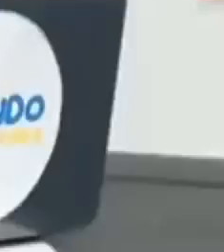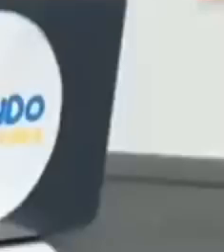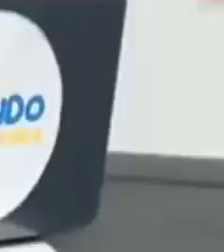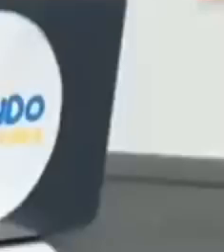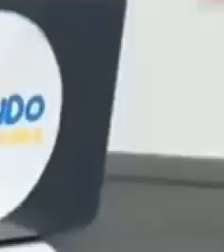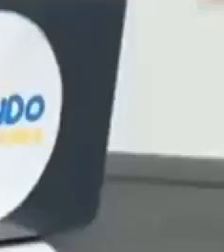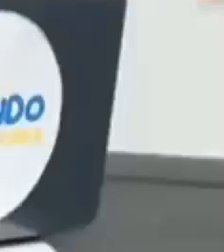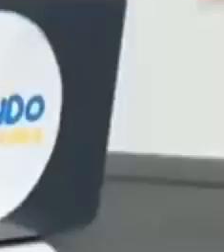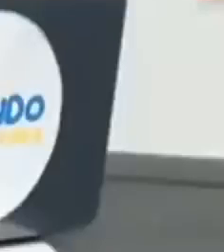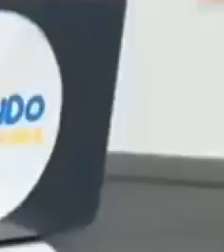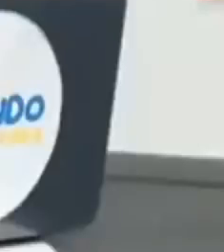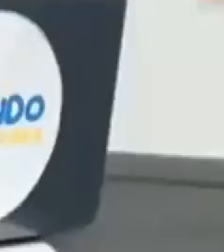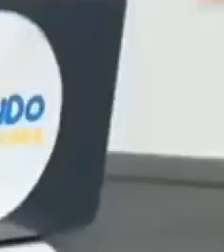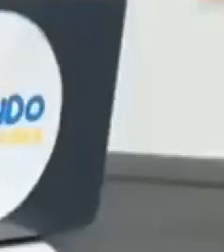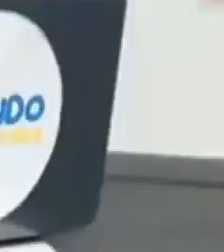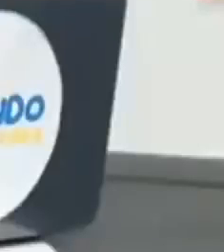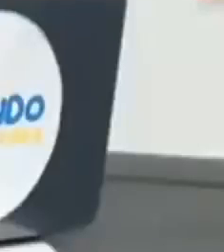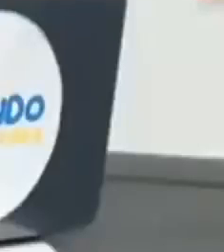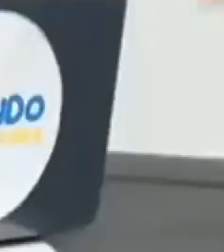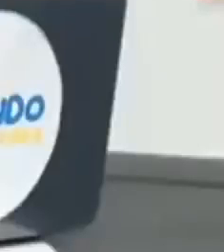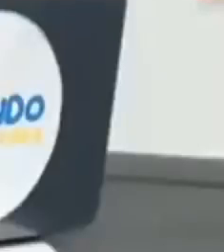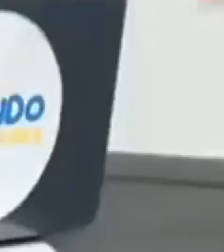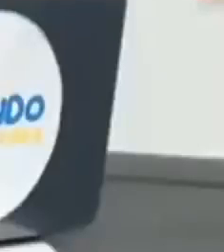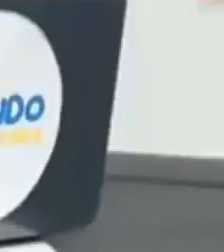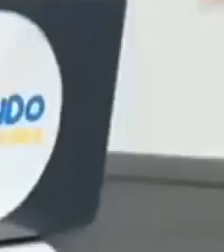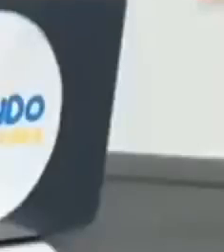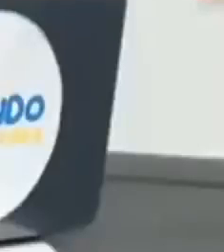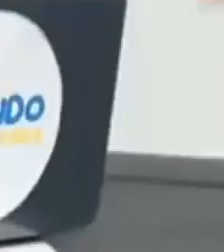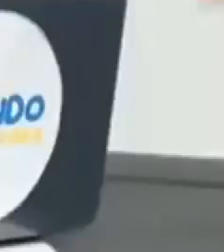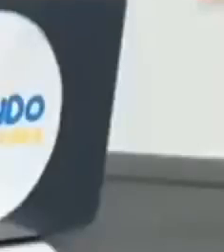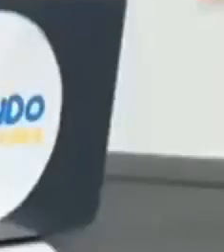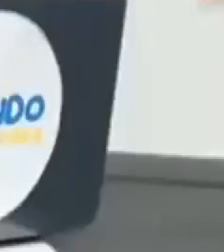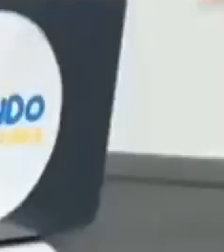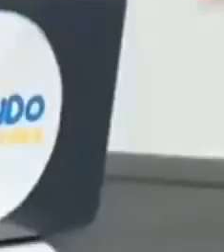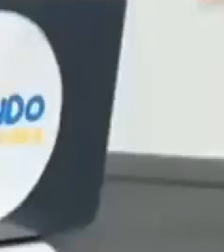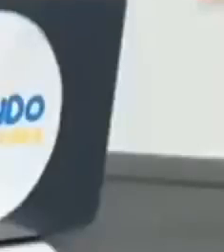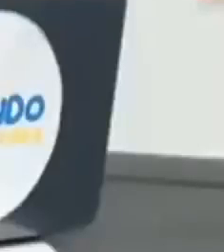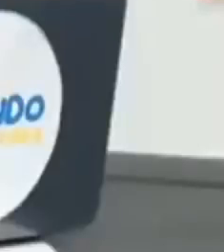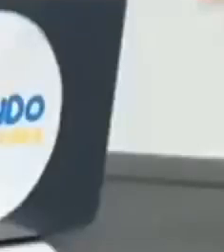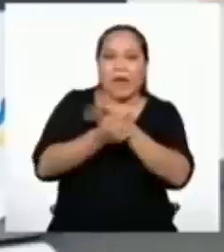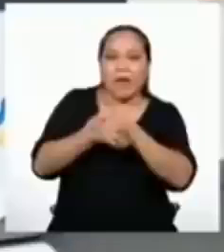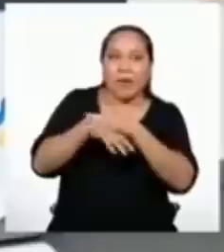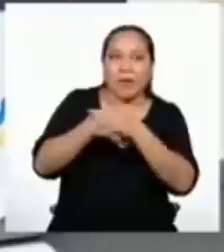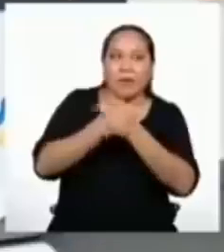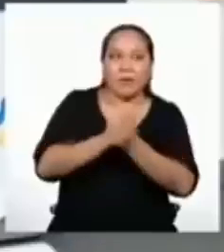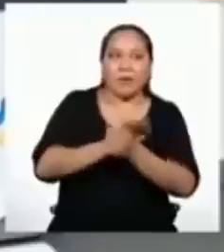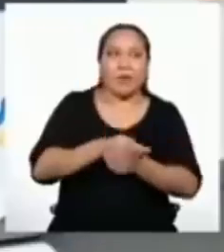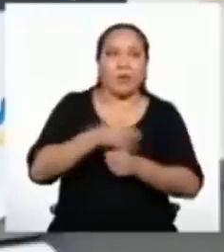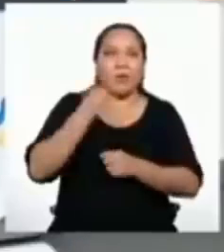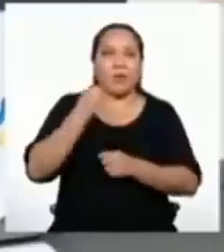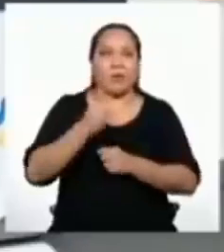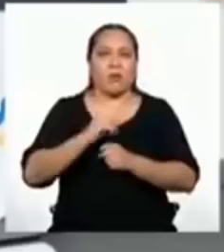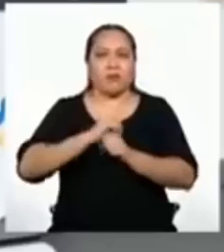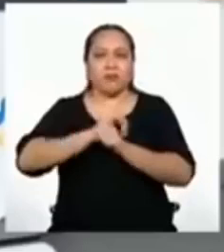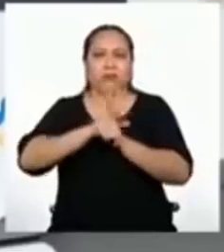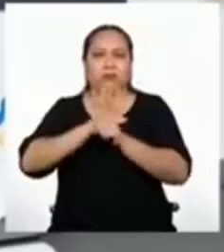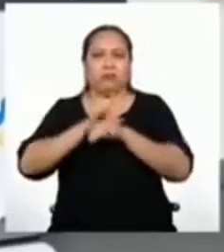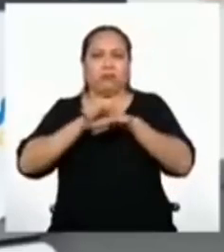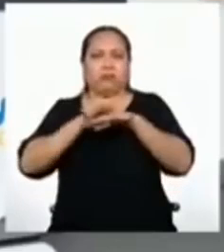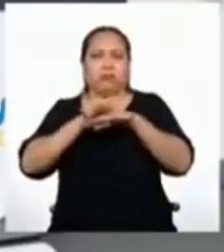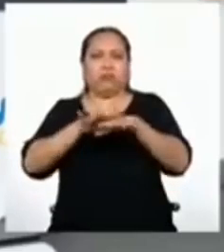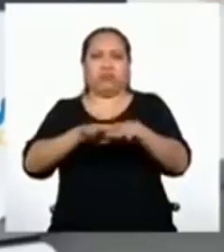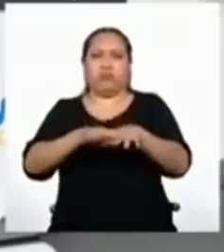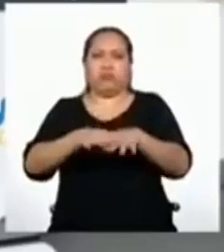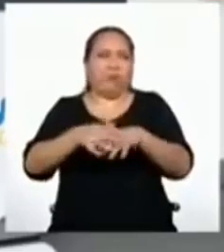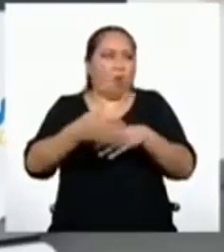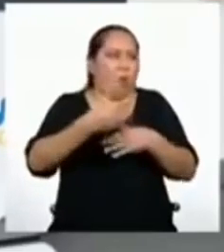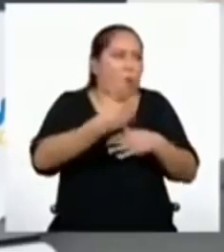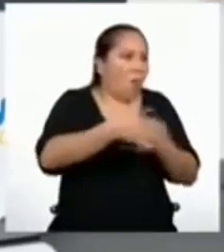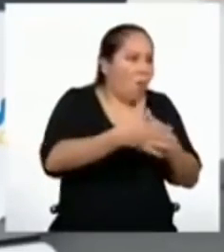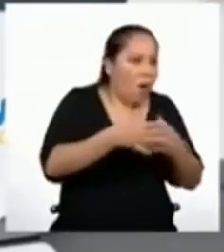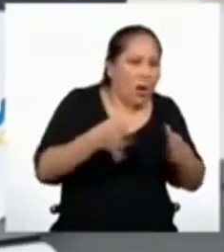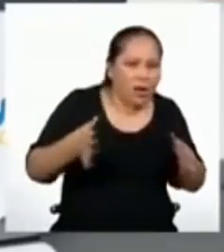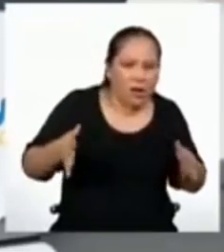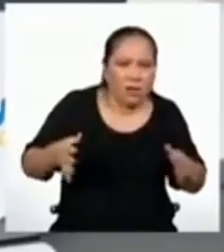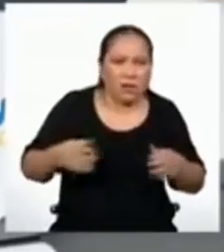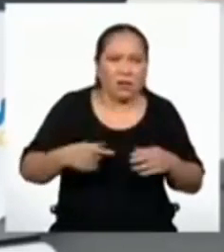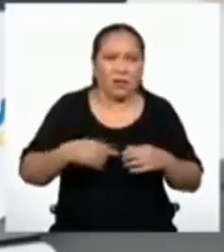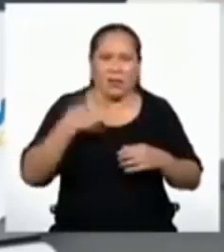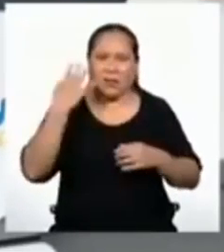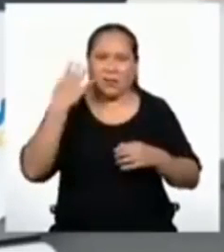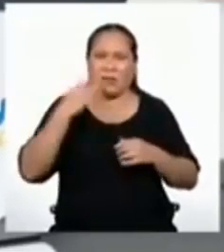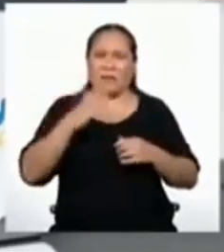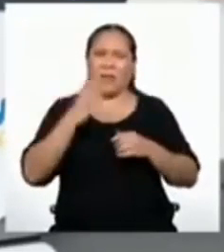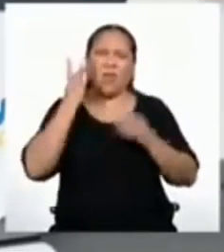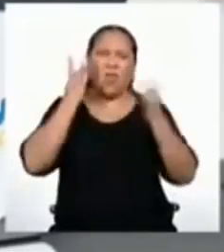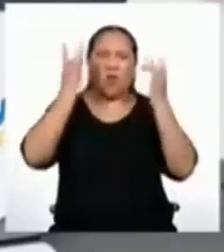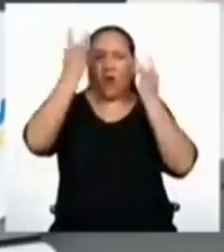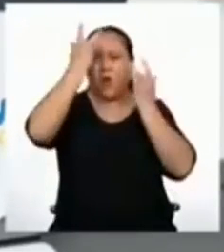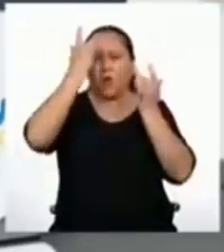¿Por el virus puede estar en cualquier lado? Y yo siempre me froto